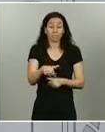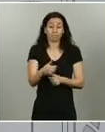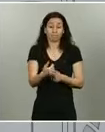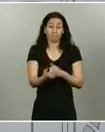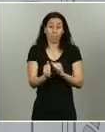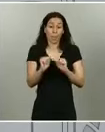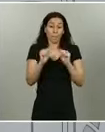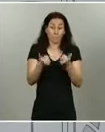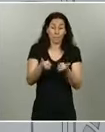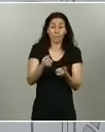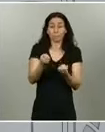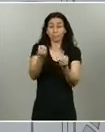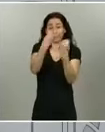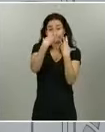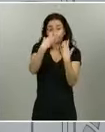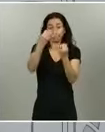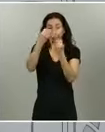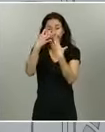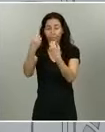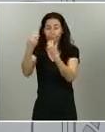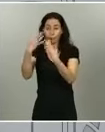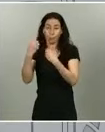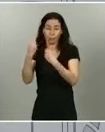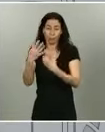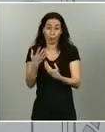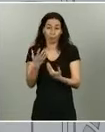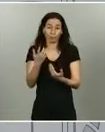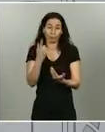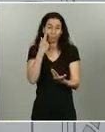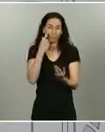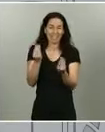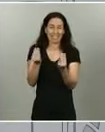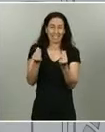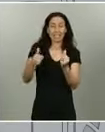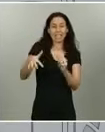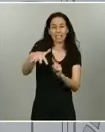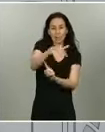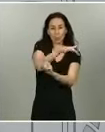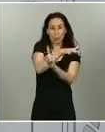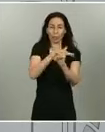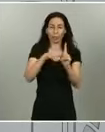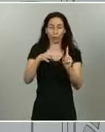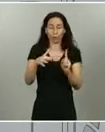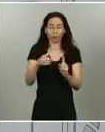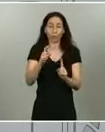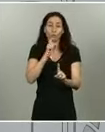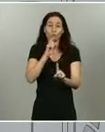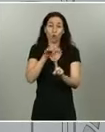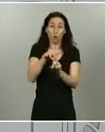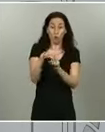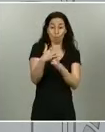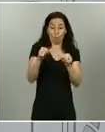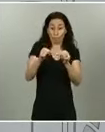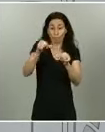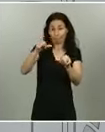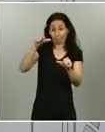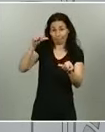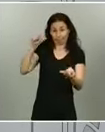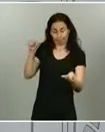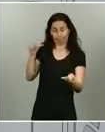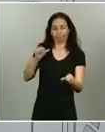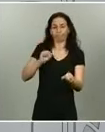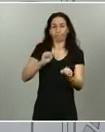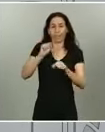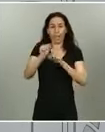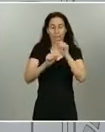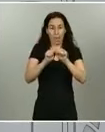que nos van dando un panorama cada vez más concreto de todo lo que ha estado pasando durante esta epidemia. Los datos